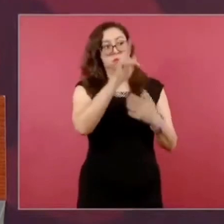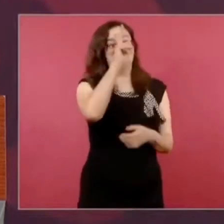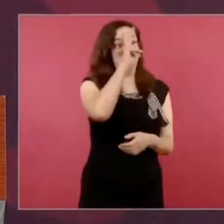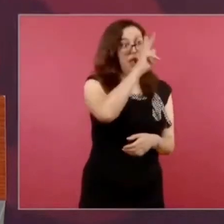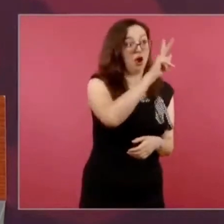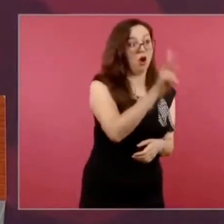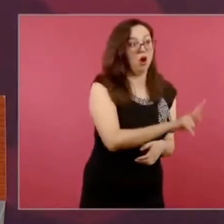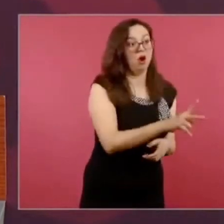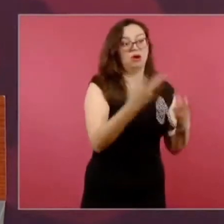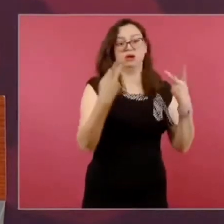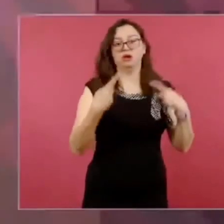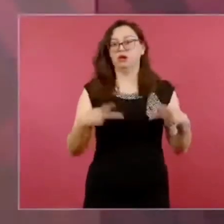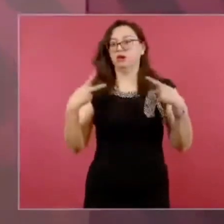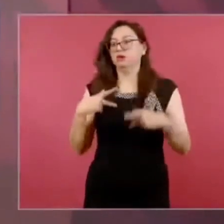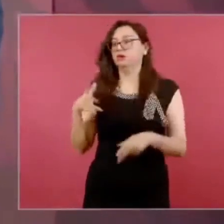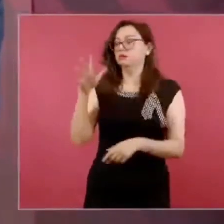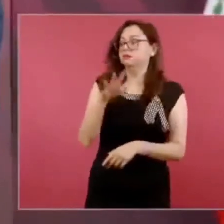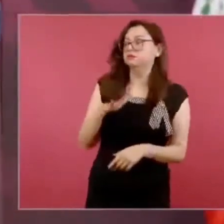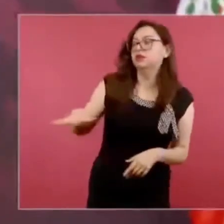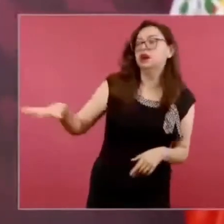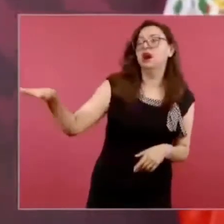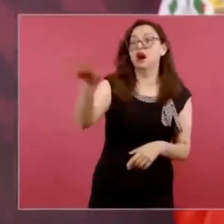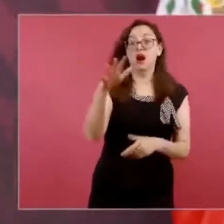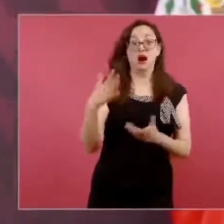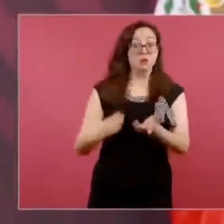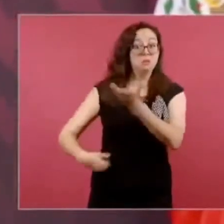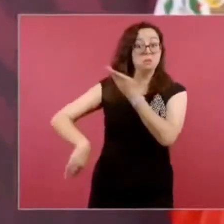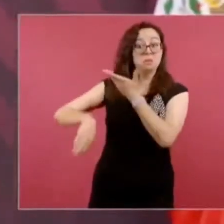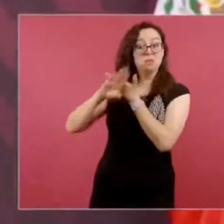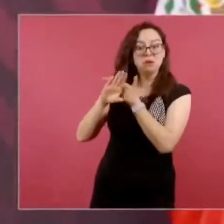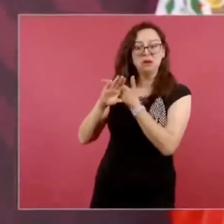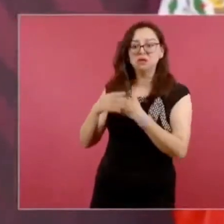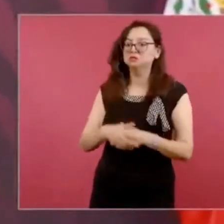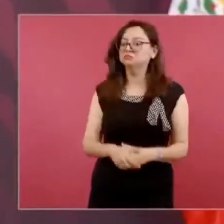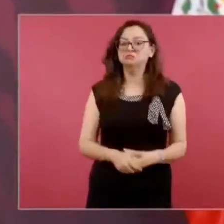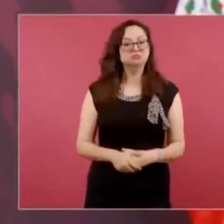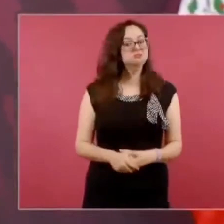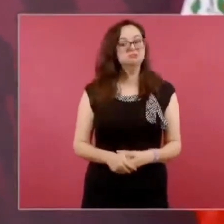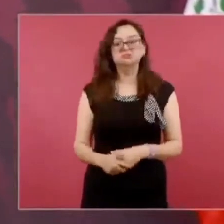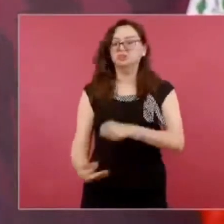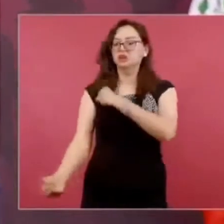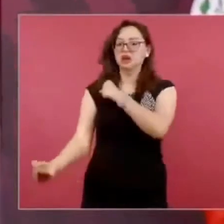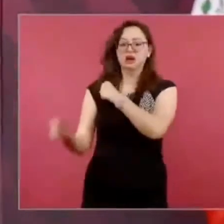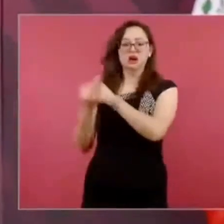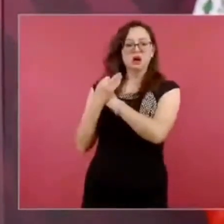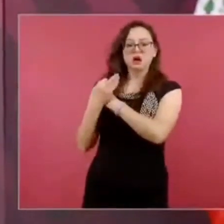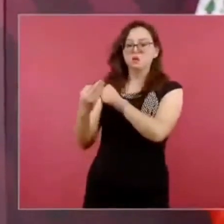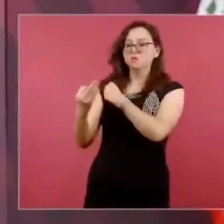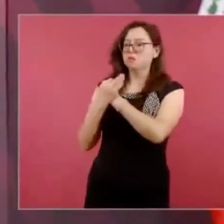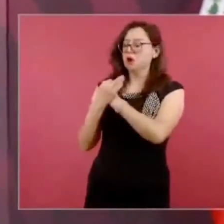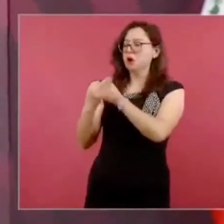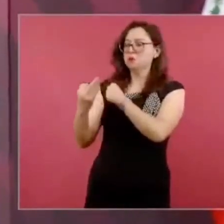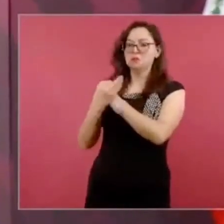Dice Claudio X. González, va cayendo